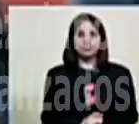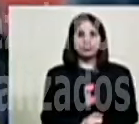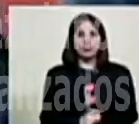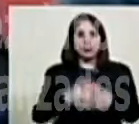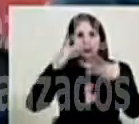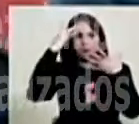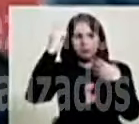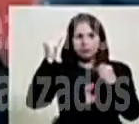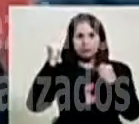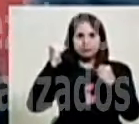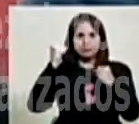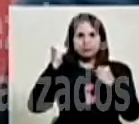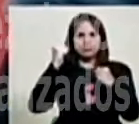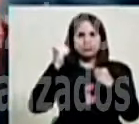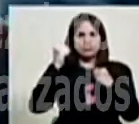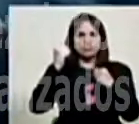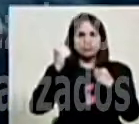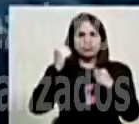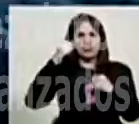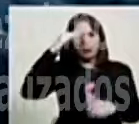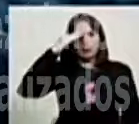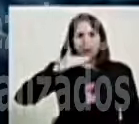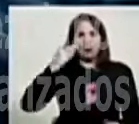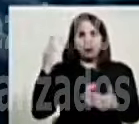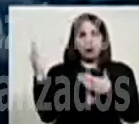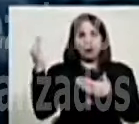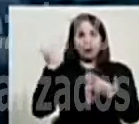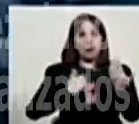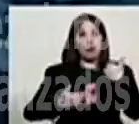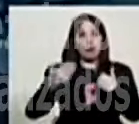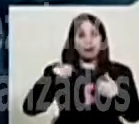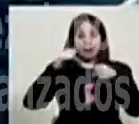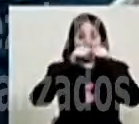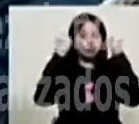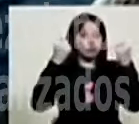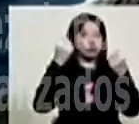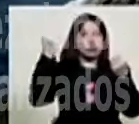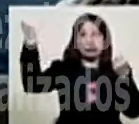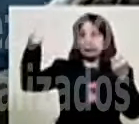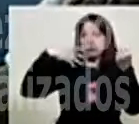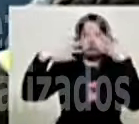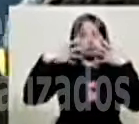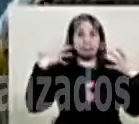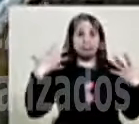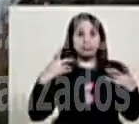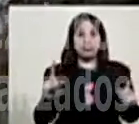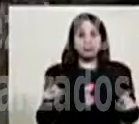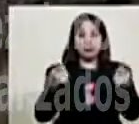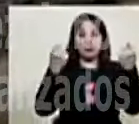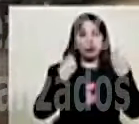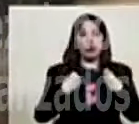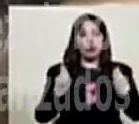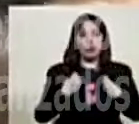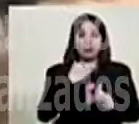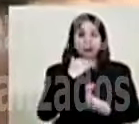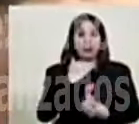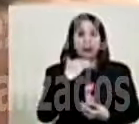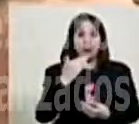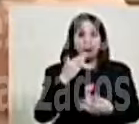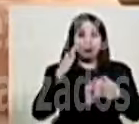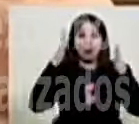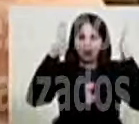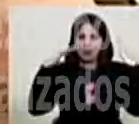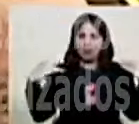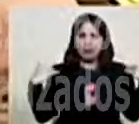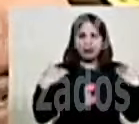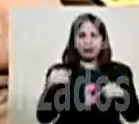profesionales de la Guardia Nacional Bolivariana que fueron heridos, muchos de ellos han salvado la vida gracias a la chinita,